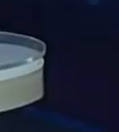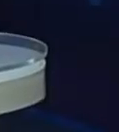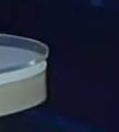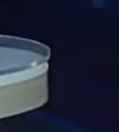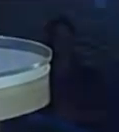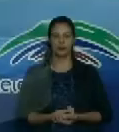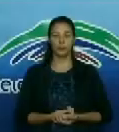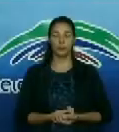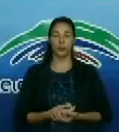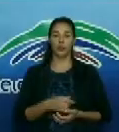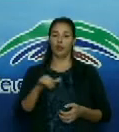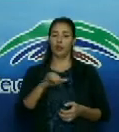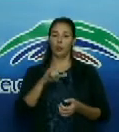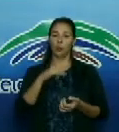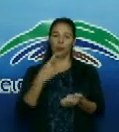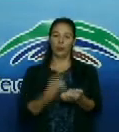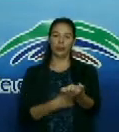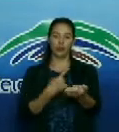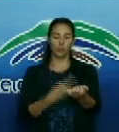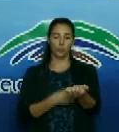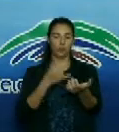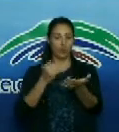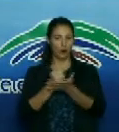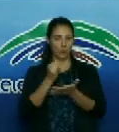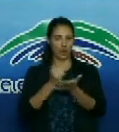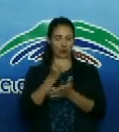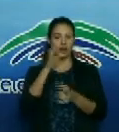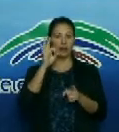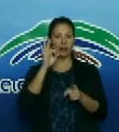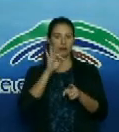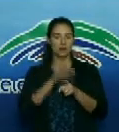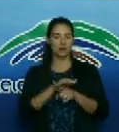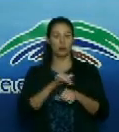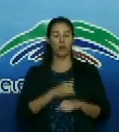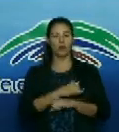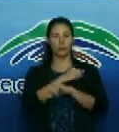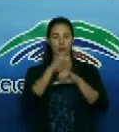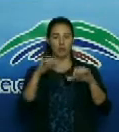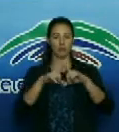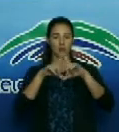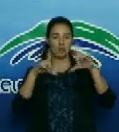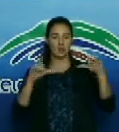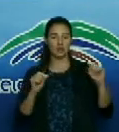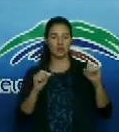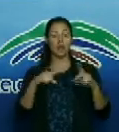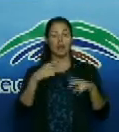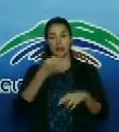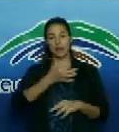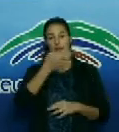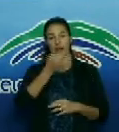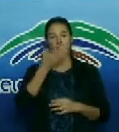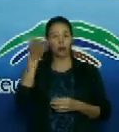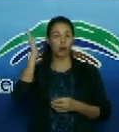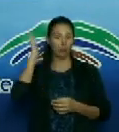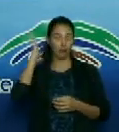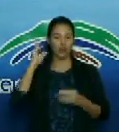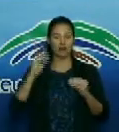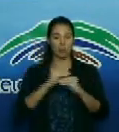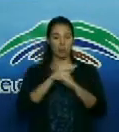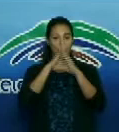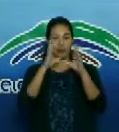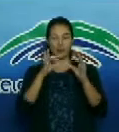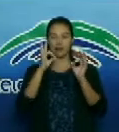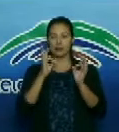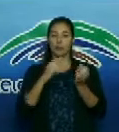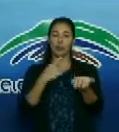Y como cada miércoles, iniciamos con la actualidad de nuestro país y detalles de la conferencia de prensa desarrollada esta mañana en la capital